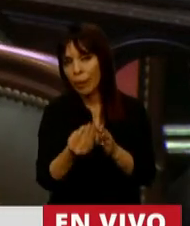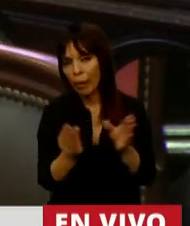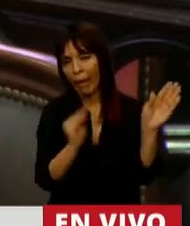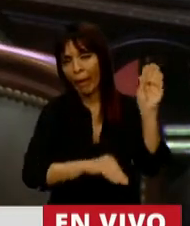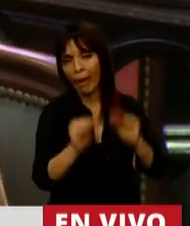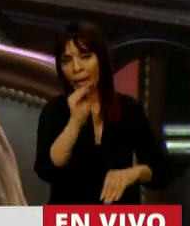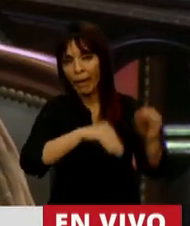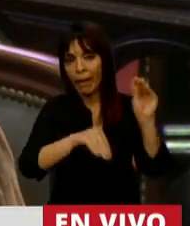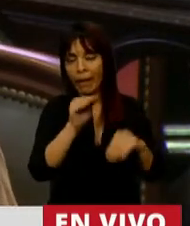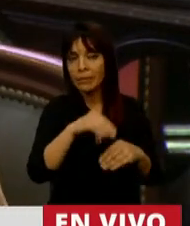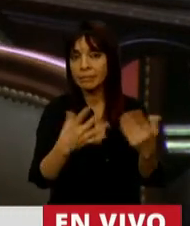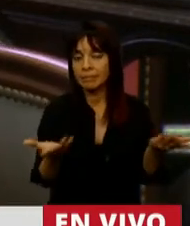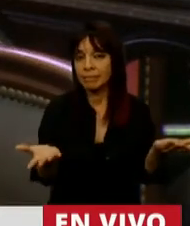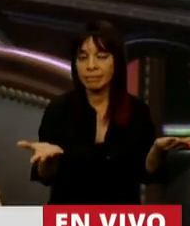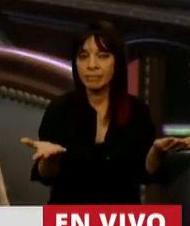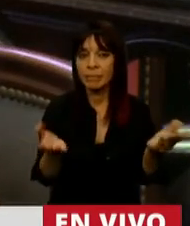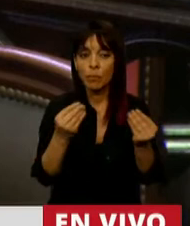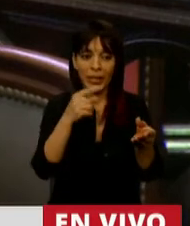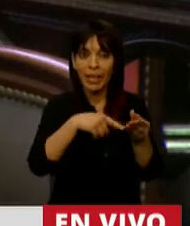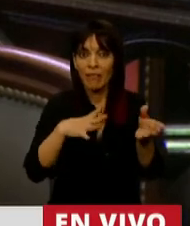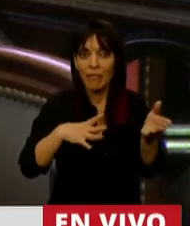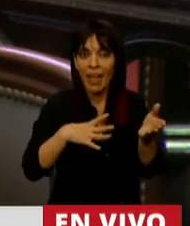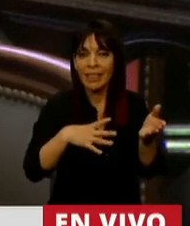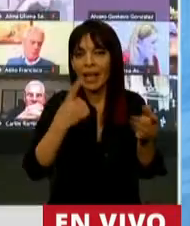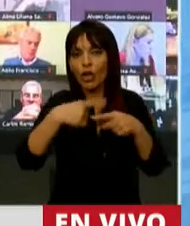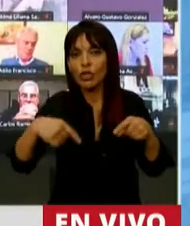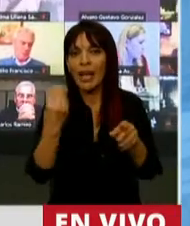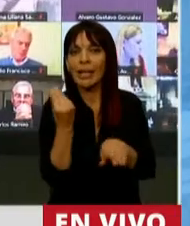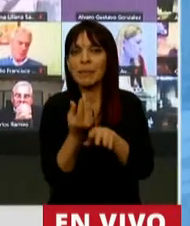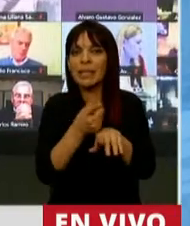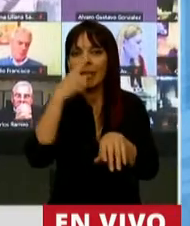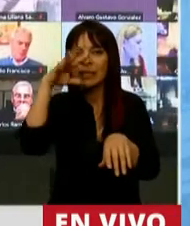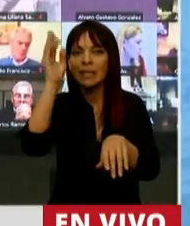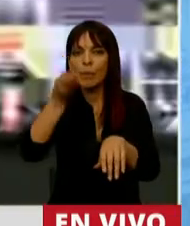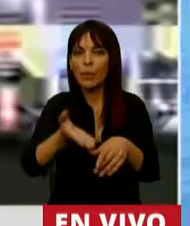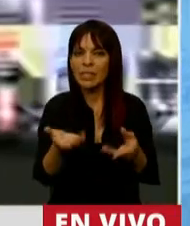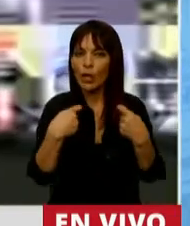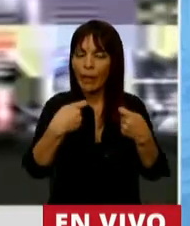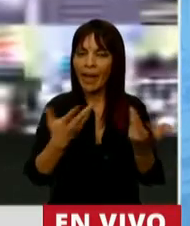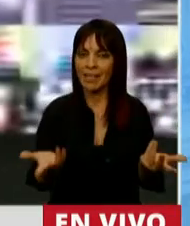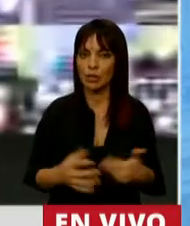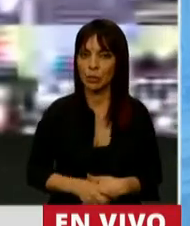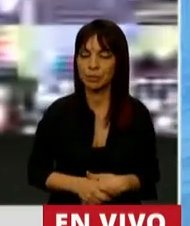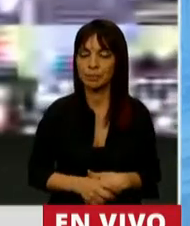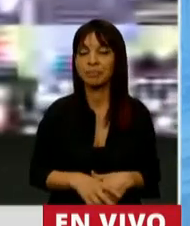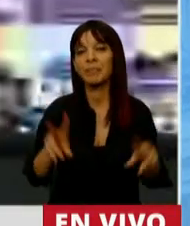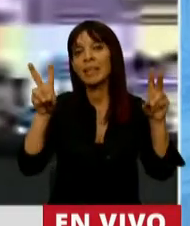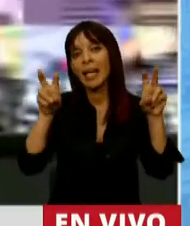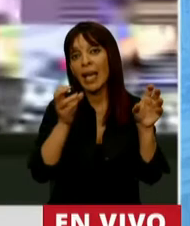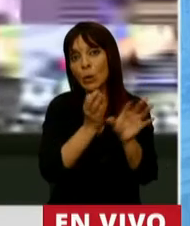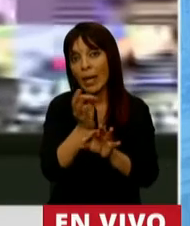el 70% o gran parte de ese 70% del gasto del presupuesto. Y si hablamos de educación,